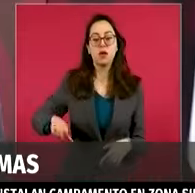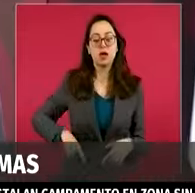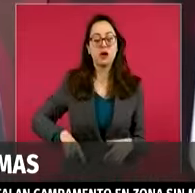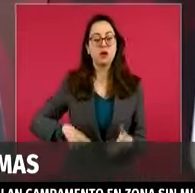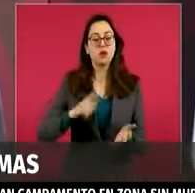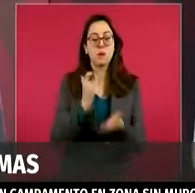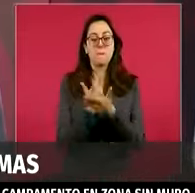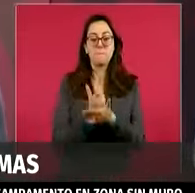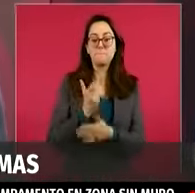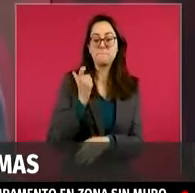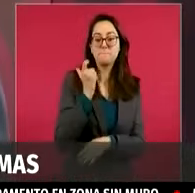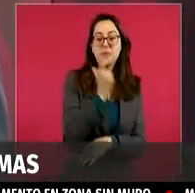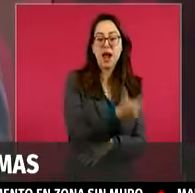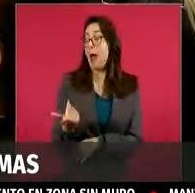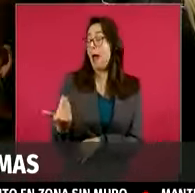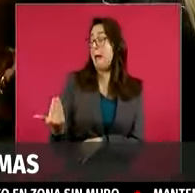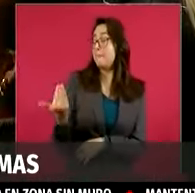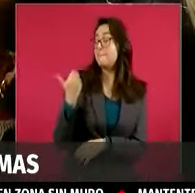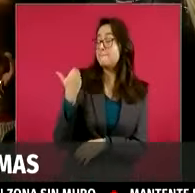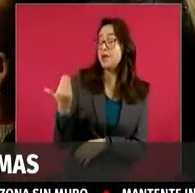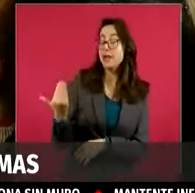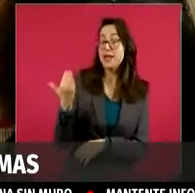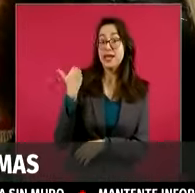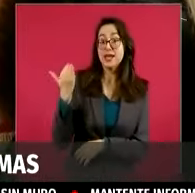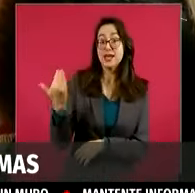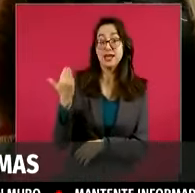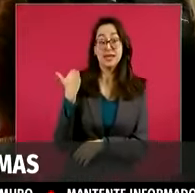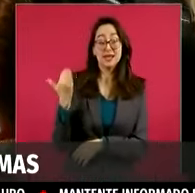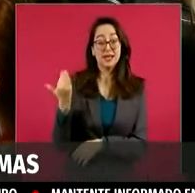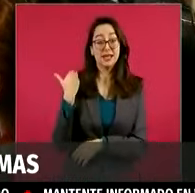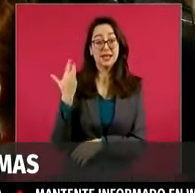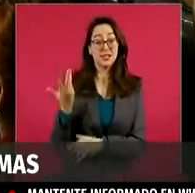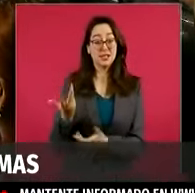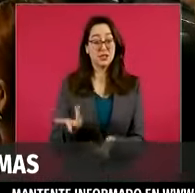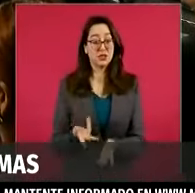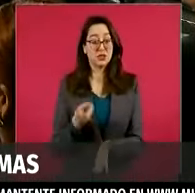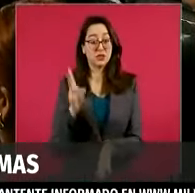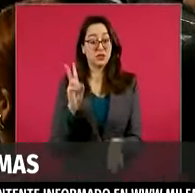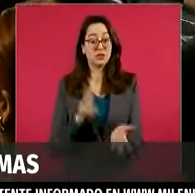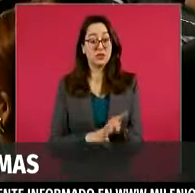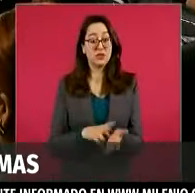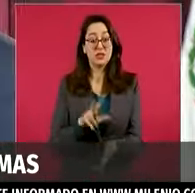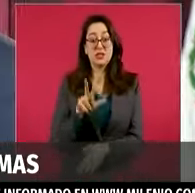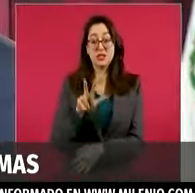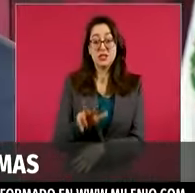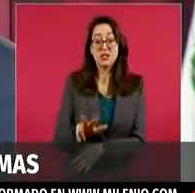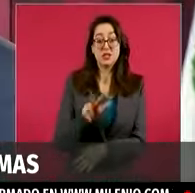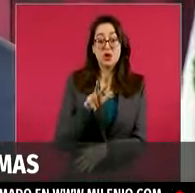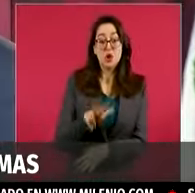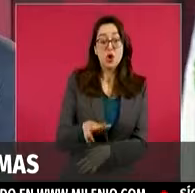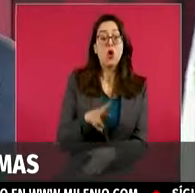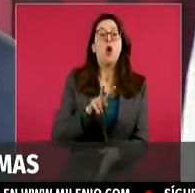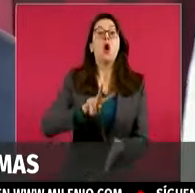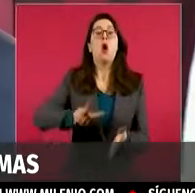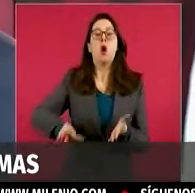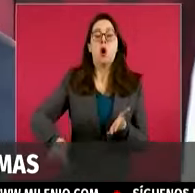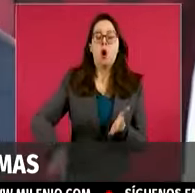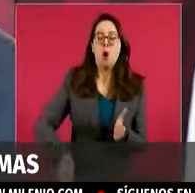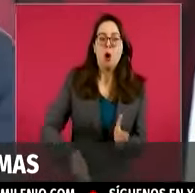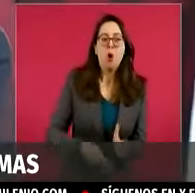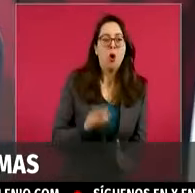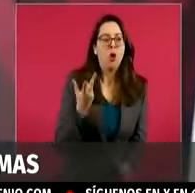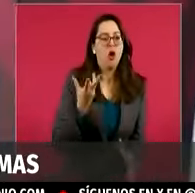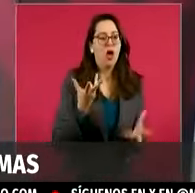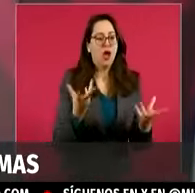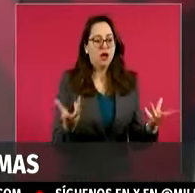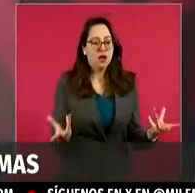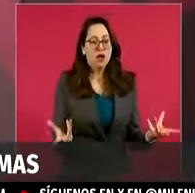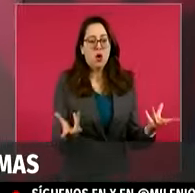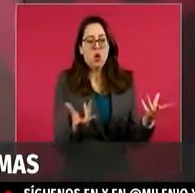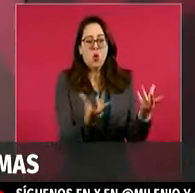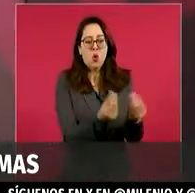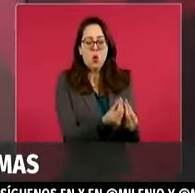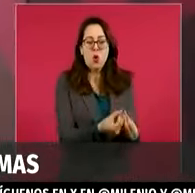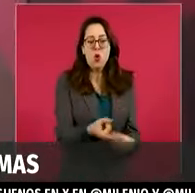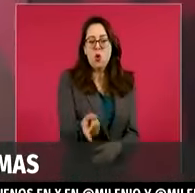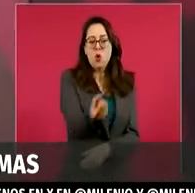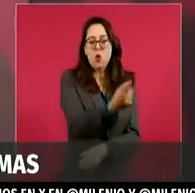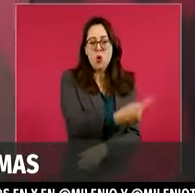pues hasta este momento no he podido hacer este análisis más que un análisis muy